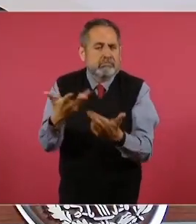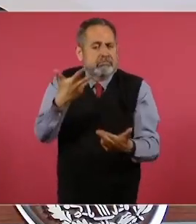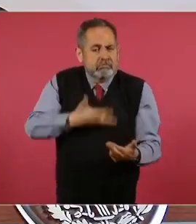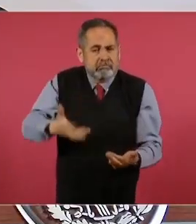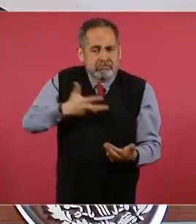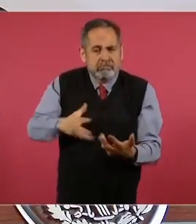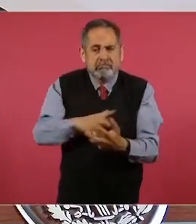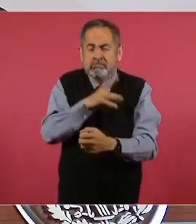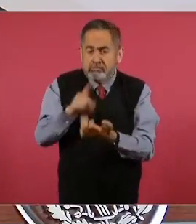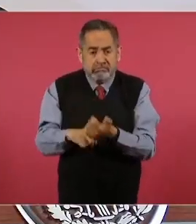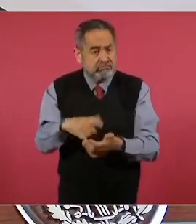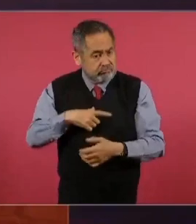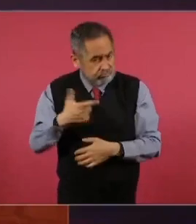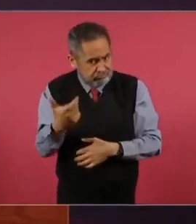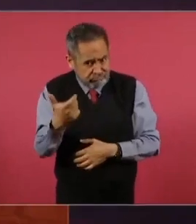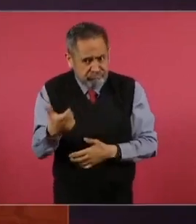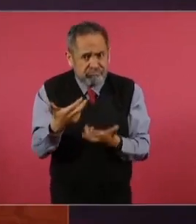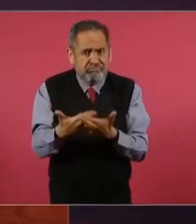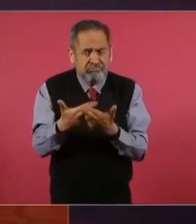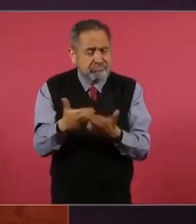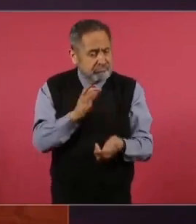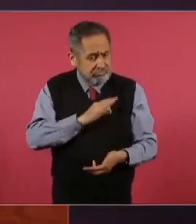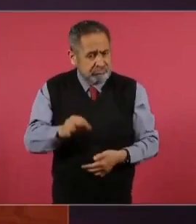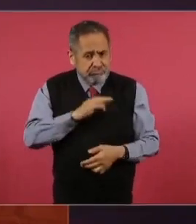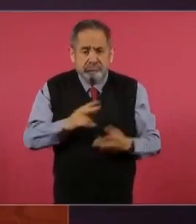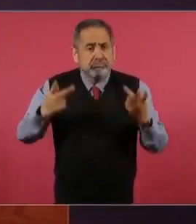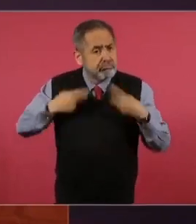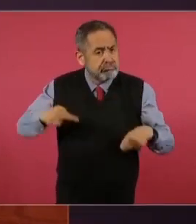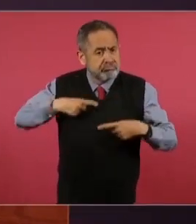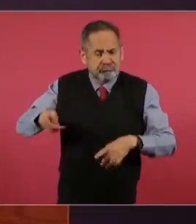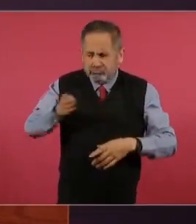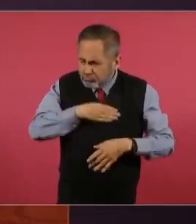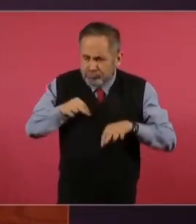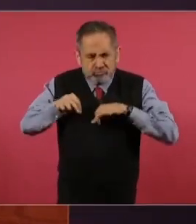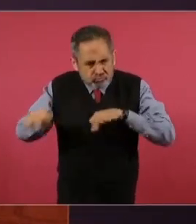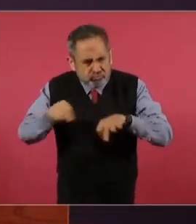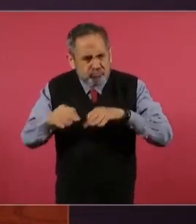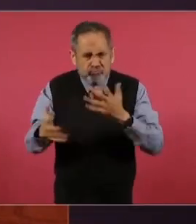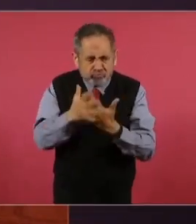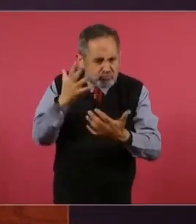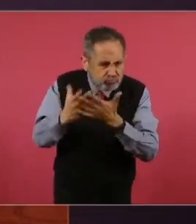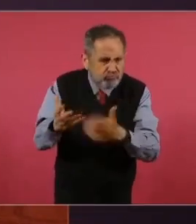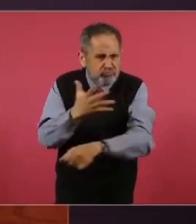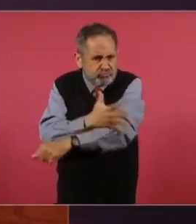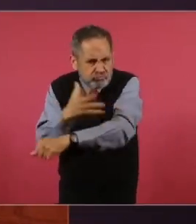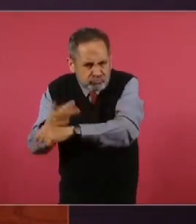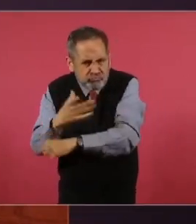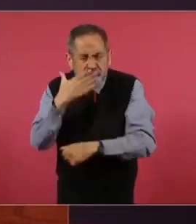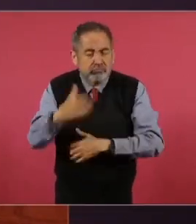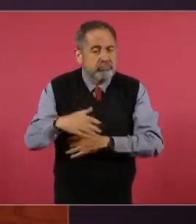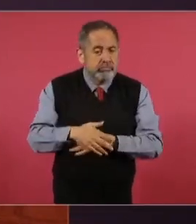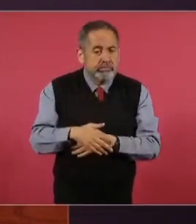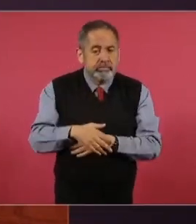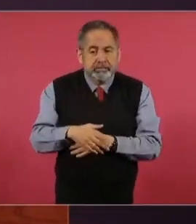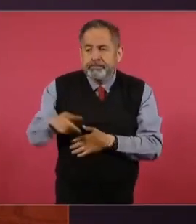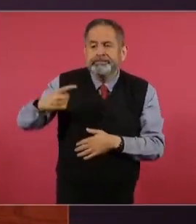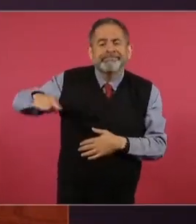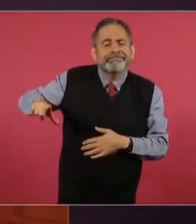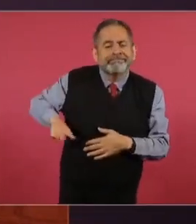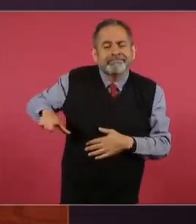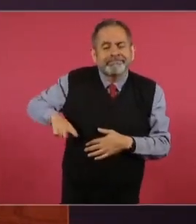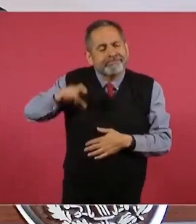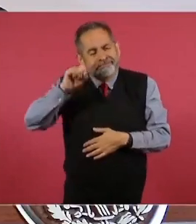potencial económica, con gente trabajadora, productiva y honesta. Los gobiernos somos los